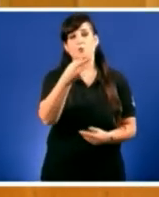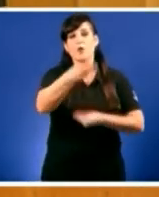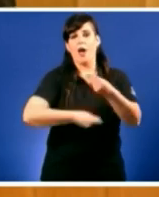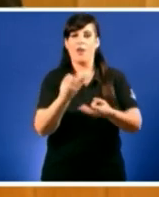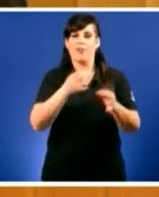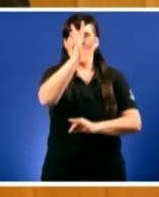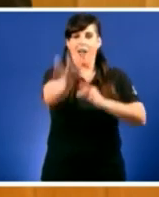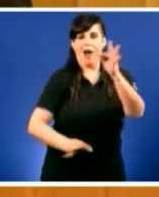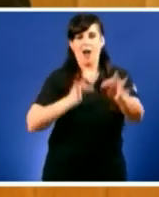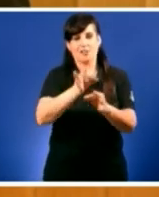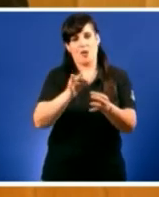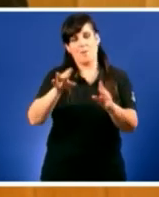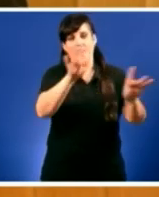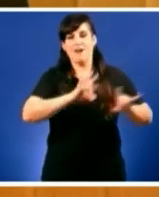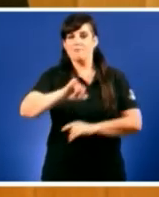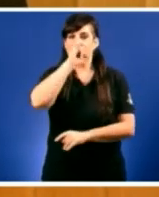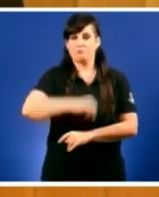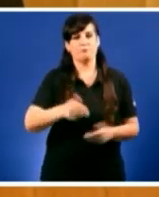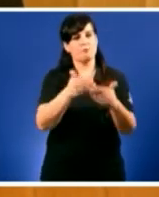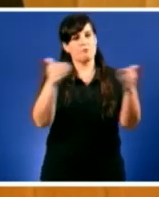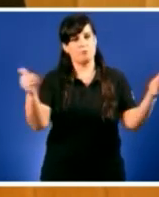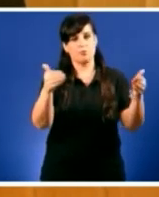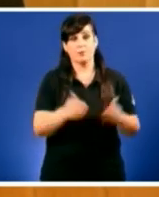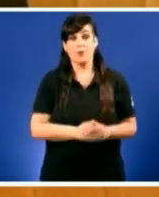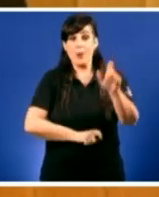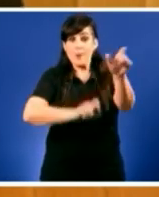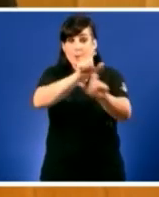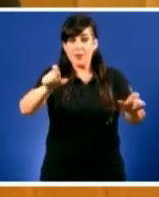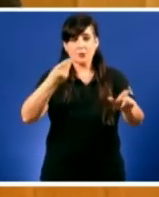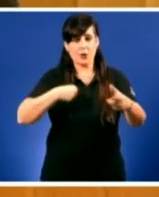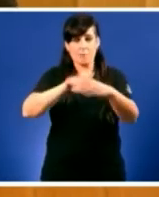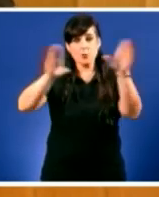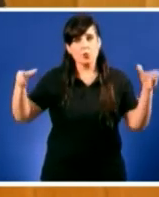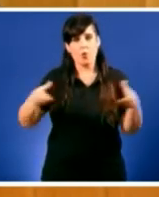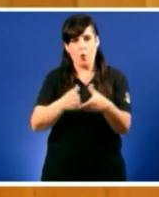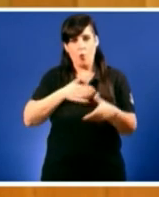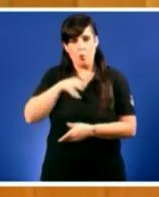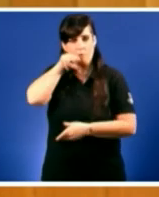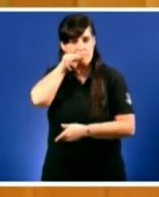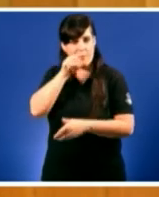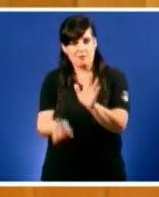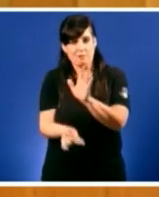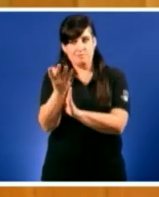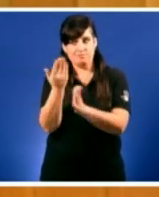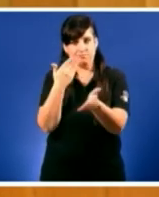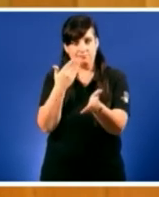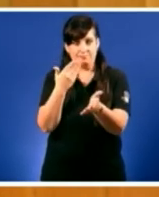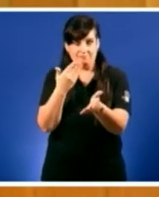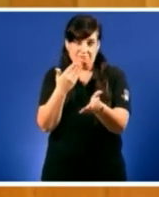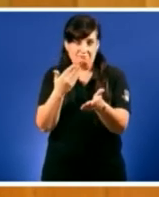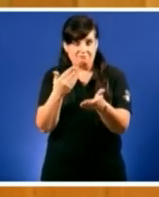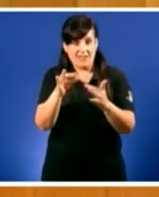Nacionalista. Os fundadores das Irmandades fixeron de Galiza a forza que nos une e